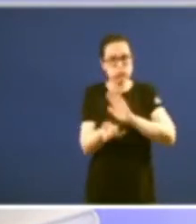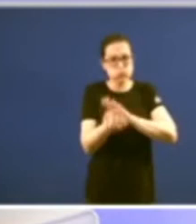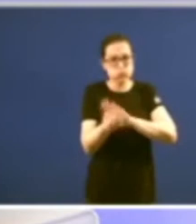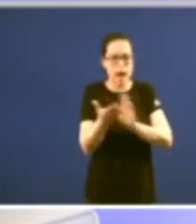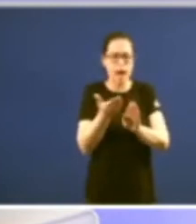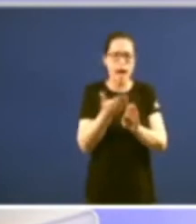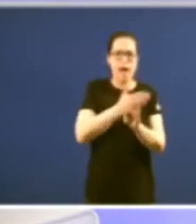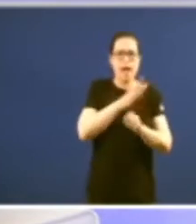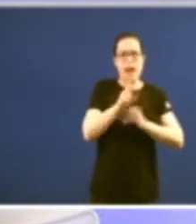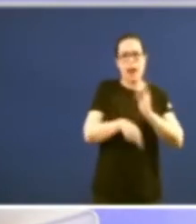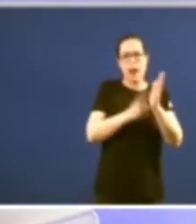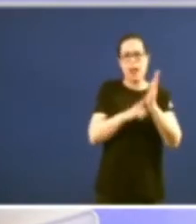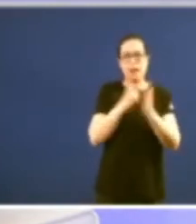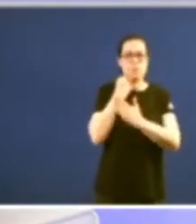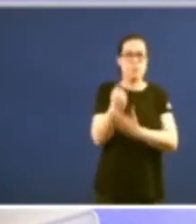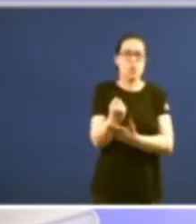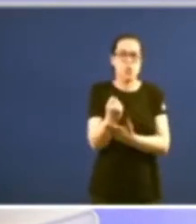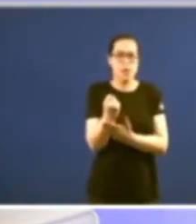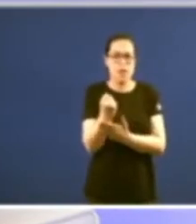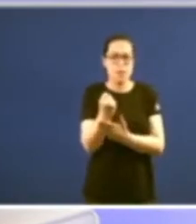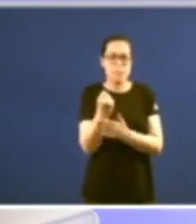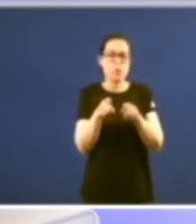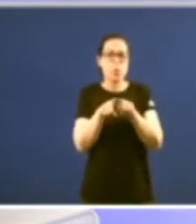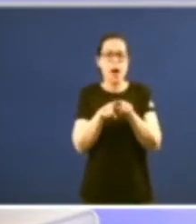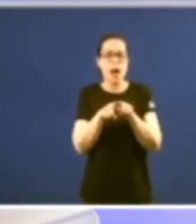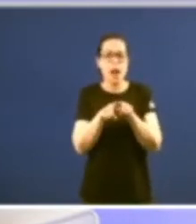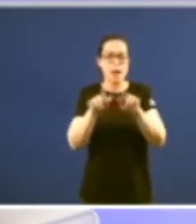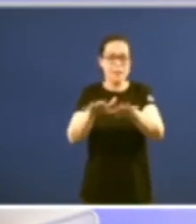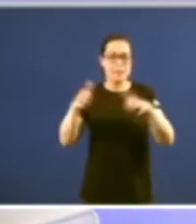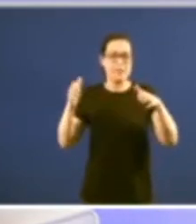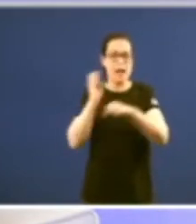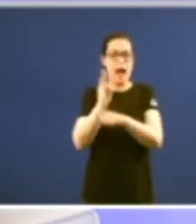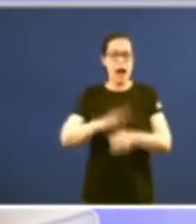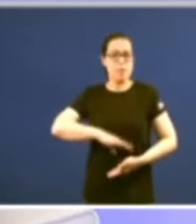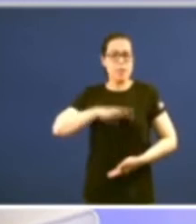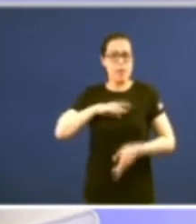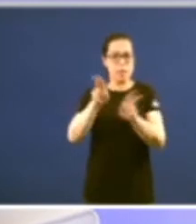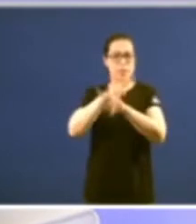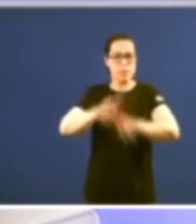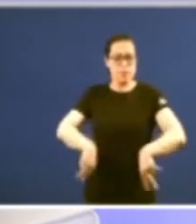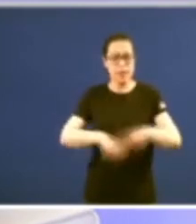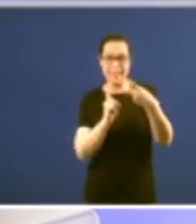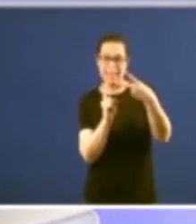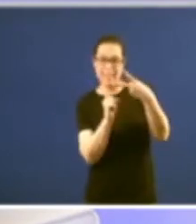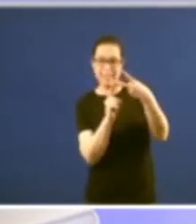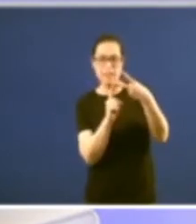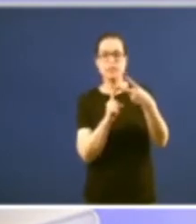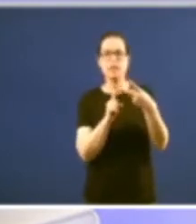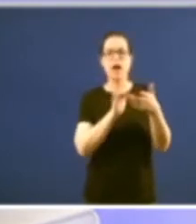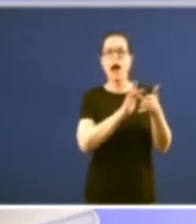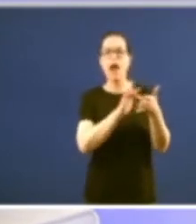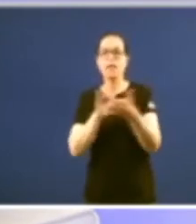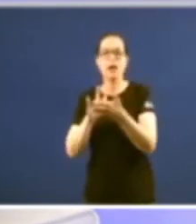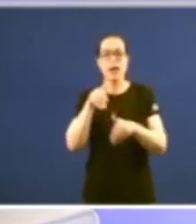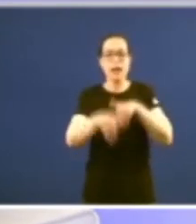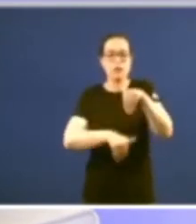o cual supuña pura simplemente suprimir a capacidade legislativa do Parlamento e a outra era a de que se acomodarían os calendarios electorais o